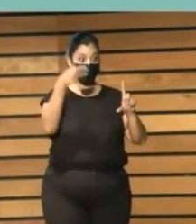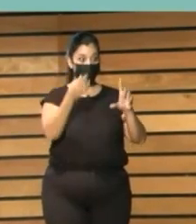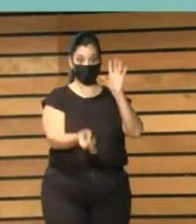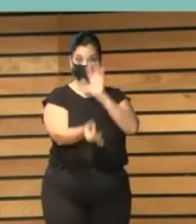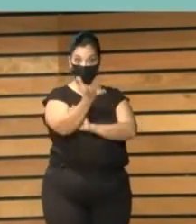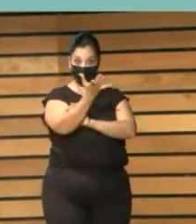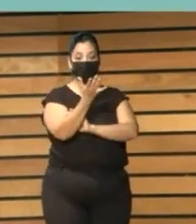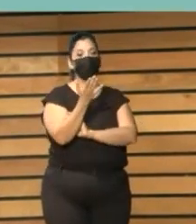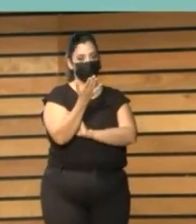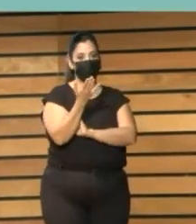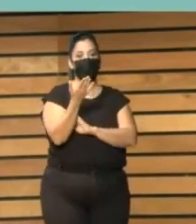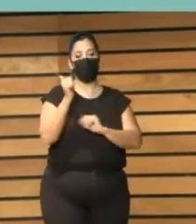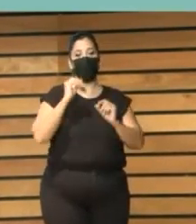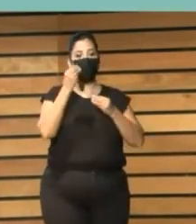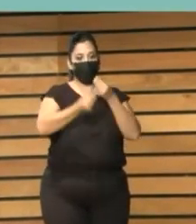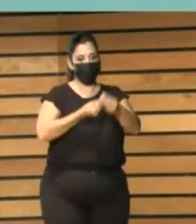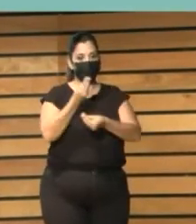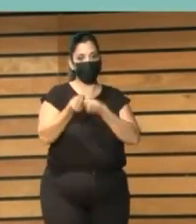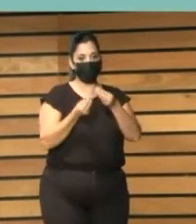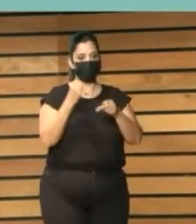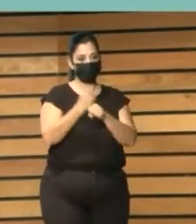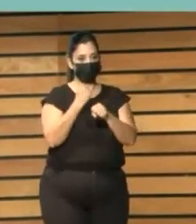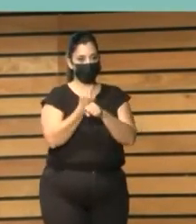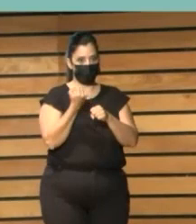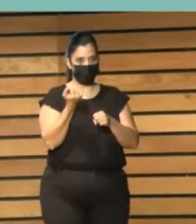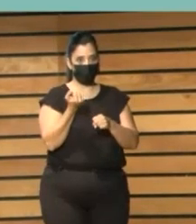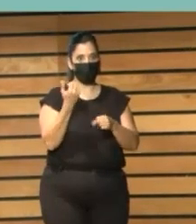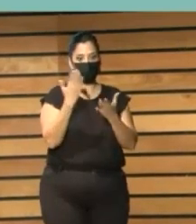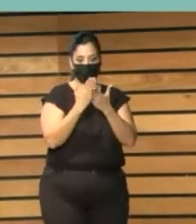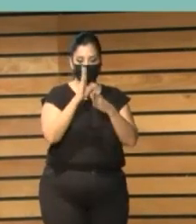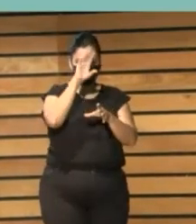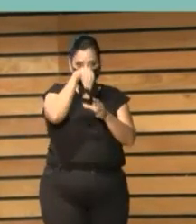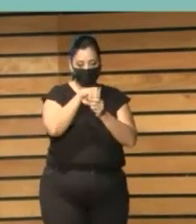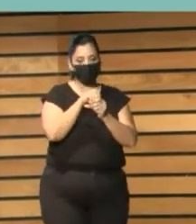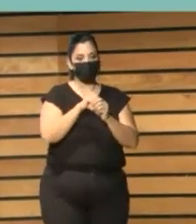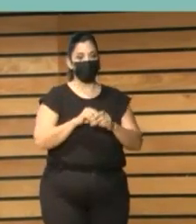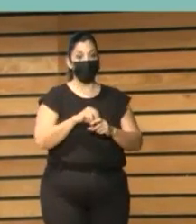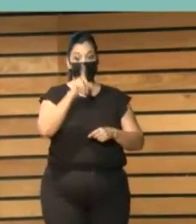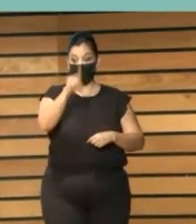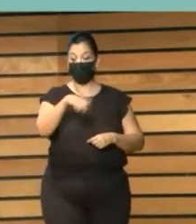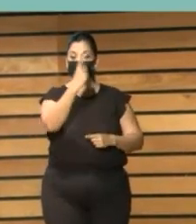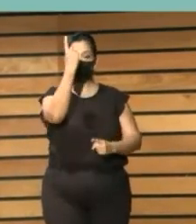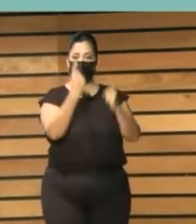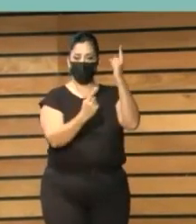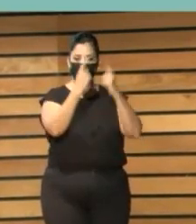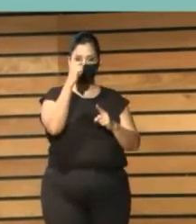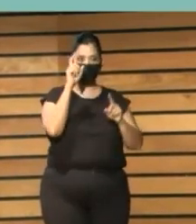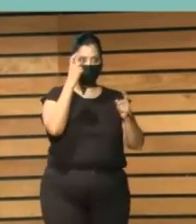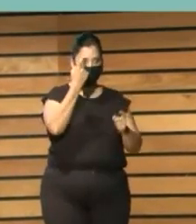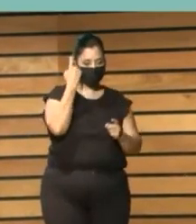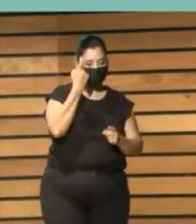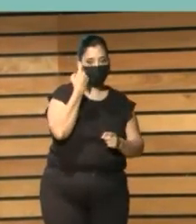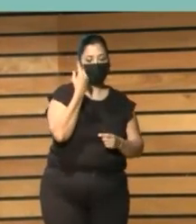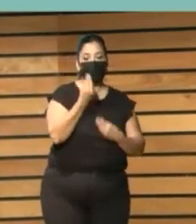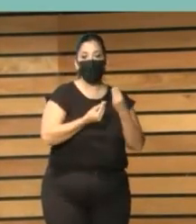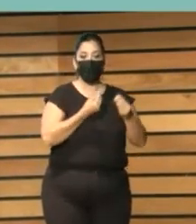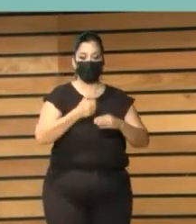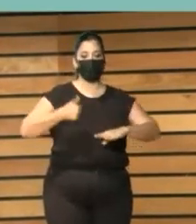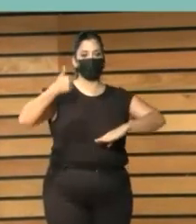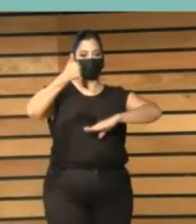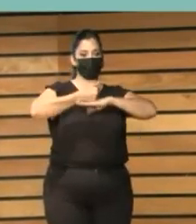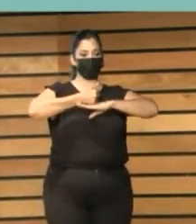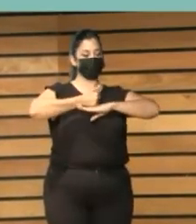En el 2008, en las reuniones que estos docentes, que obviamente eran líderes en los